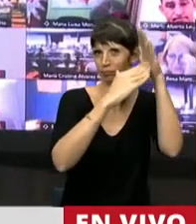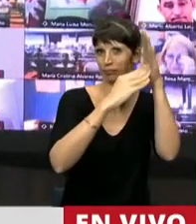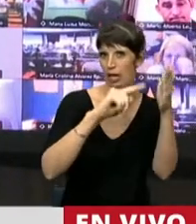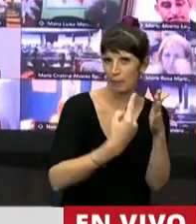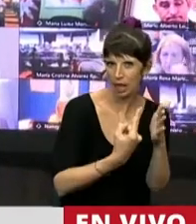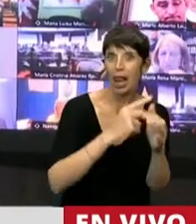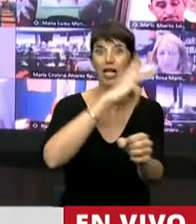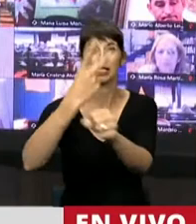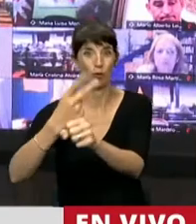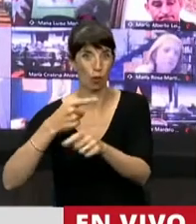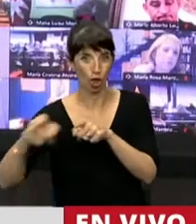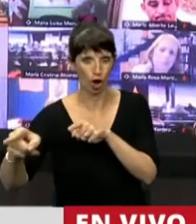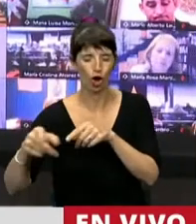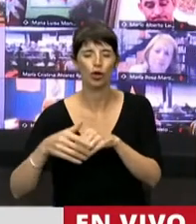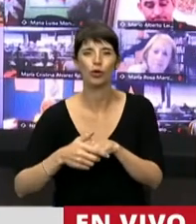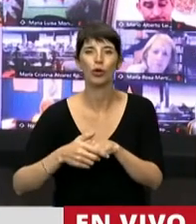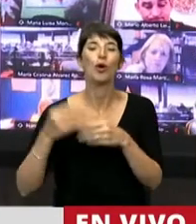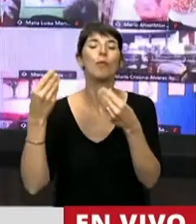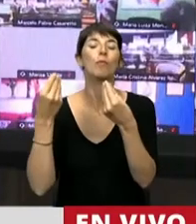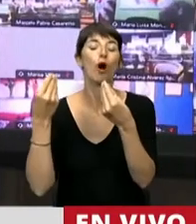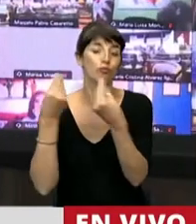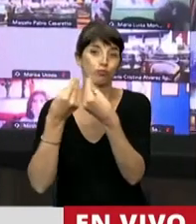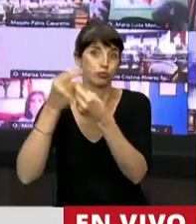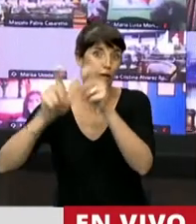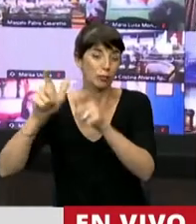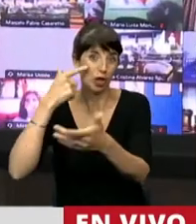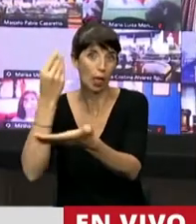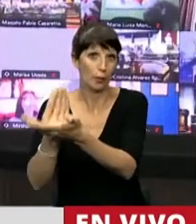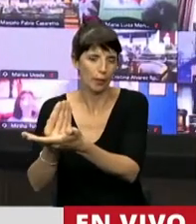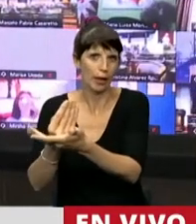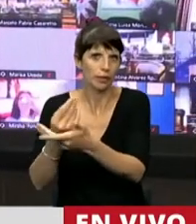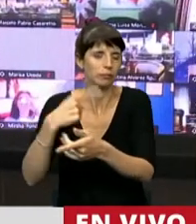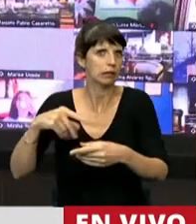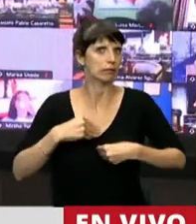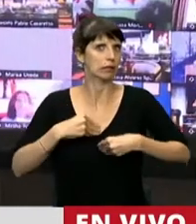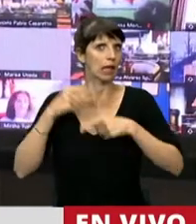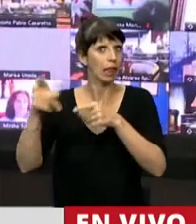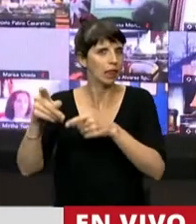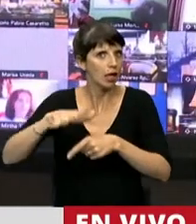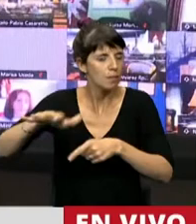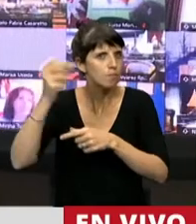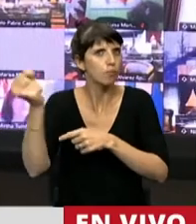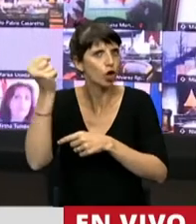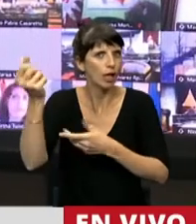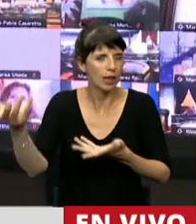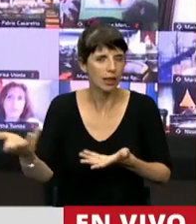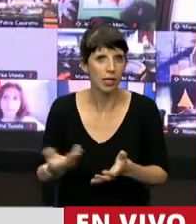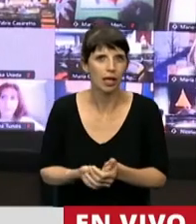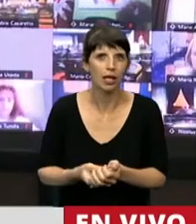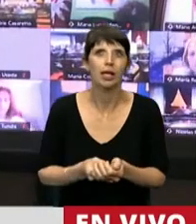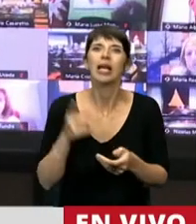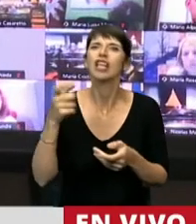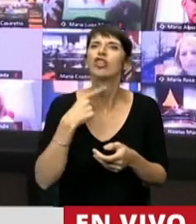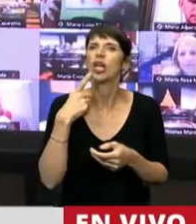fuerte sentido de pertenencia. Eso también significa tener una visión dentro de nuestra